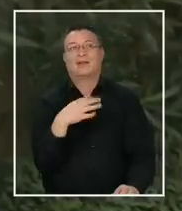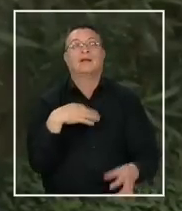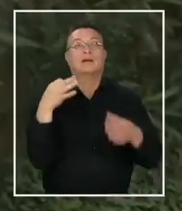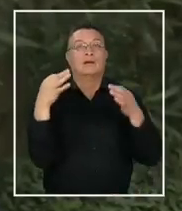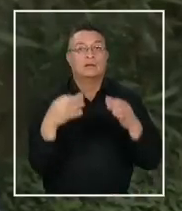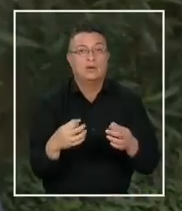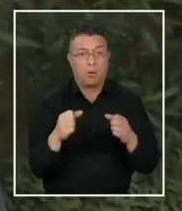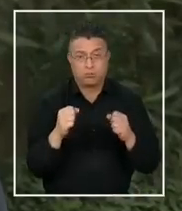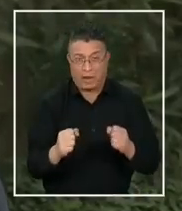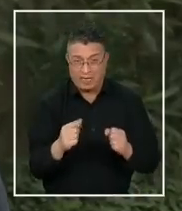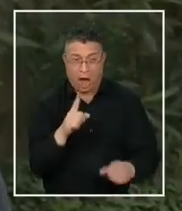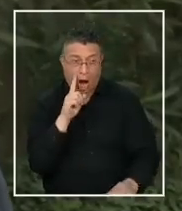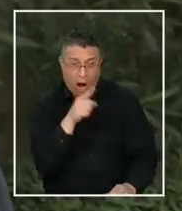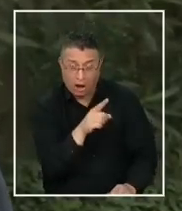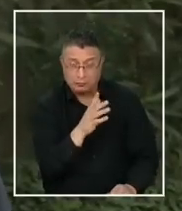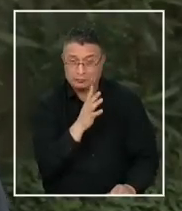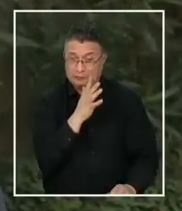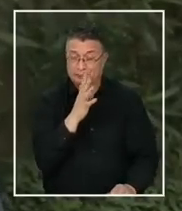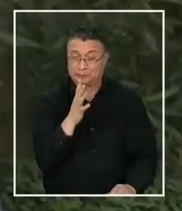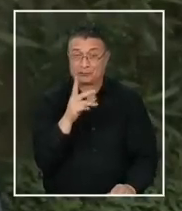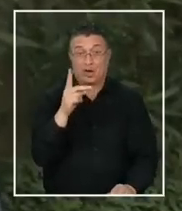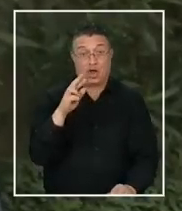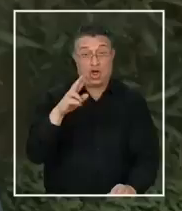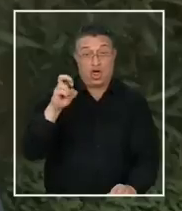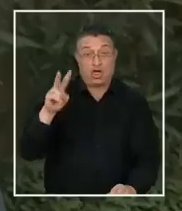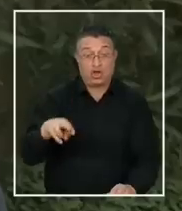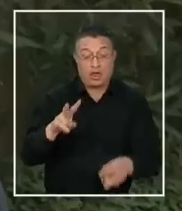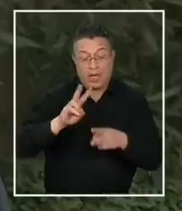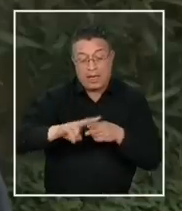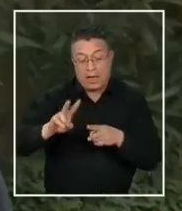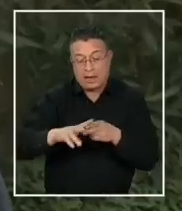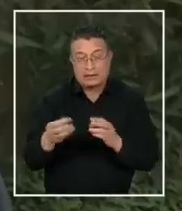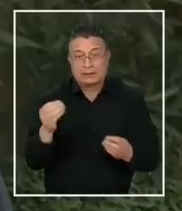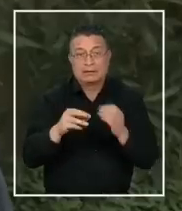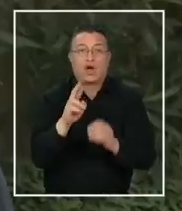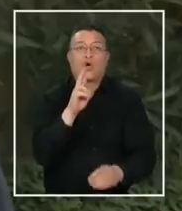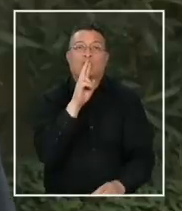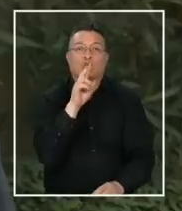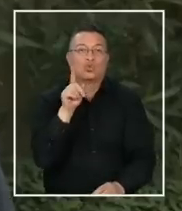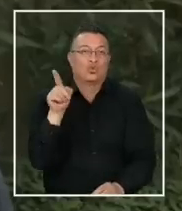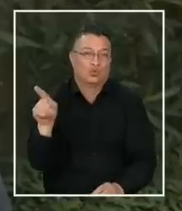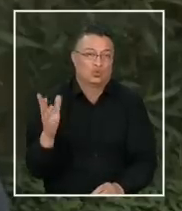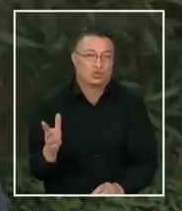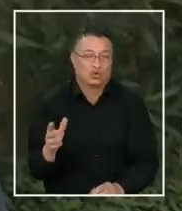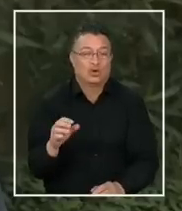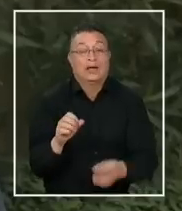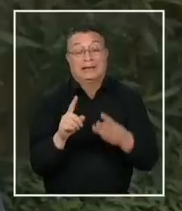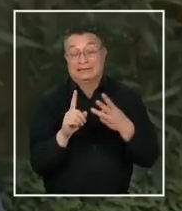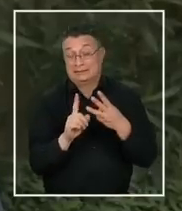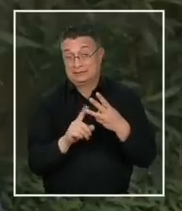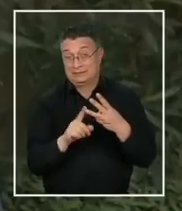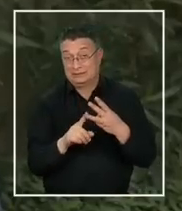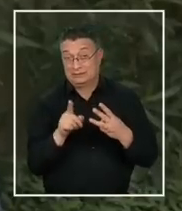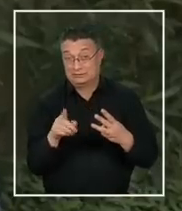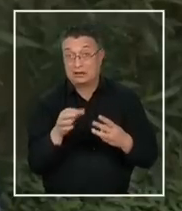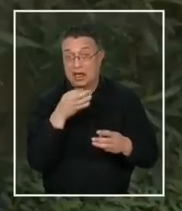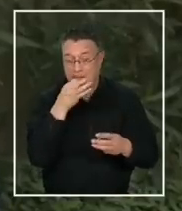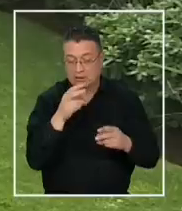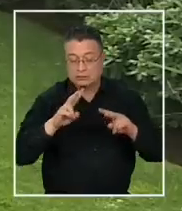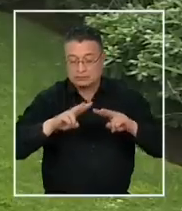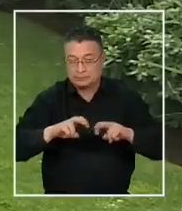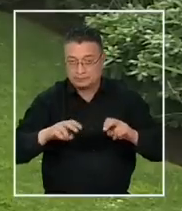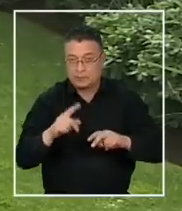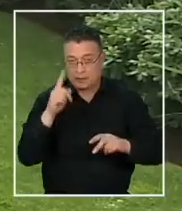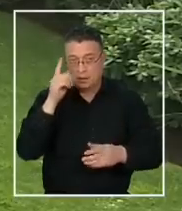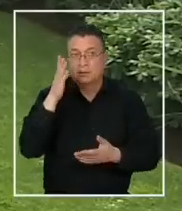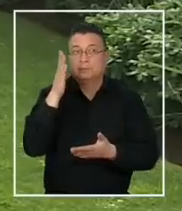tengan la capacidad. Segundo, serían drones refaccionados rusos. Y tercero, creo yo, como se está analizando, ya